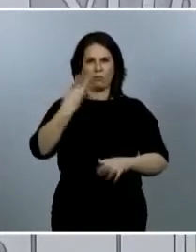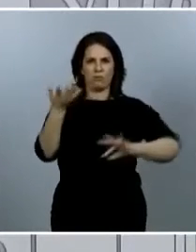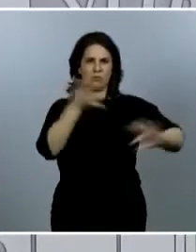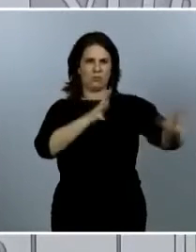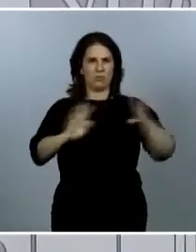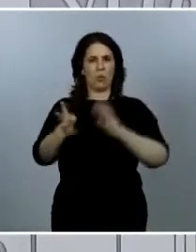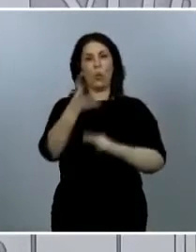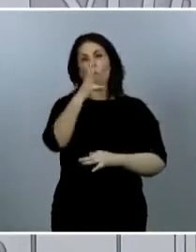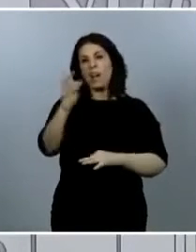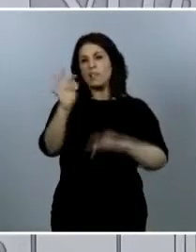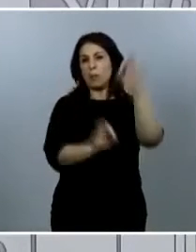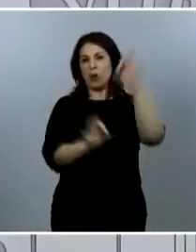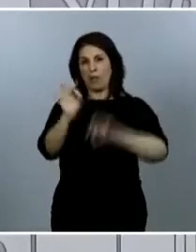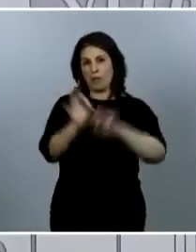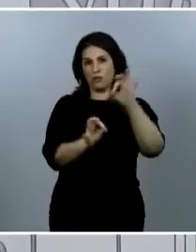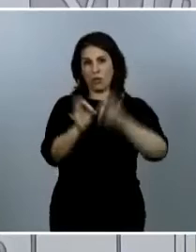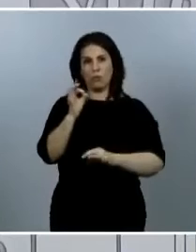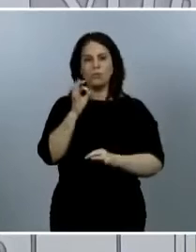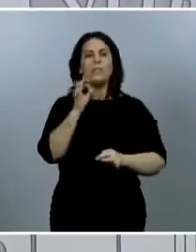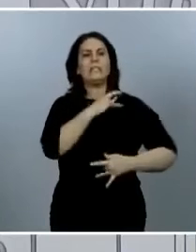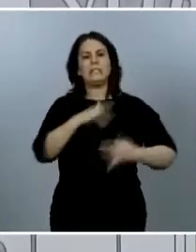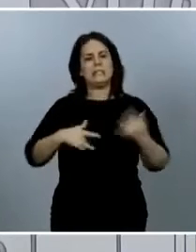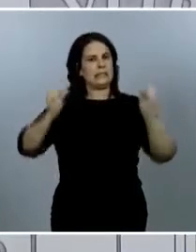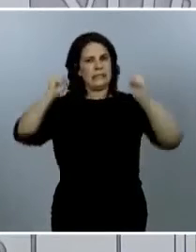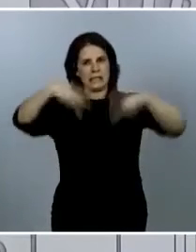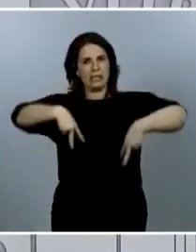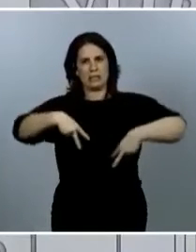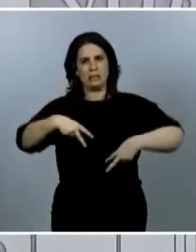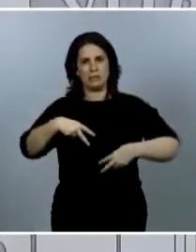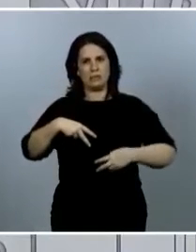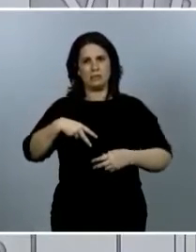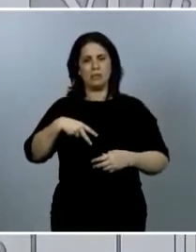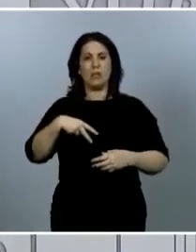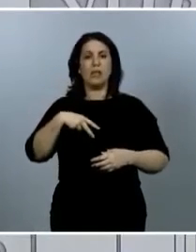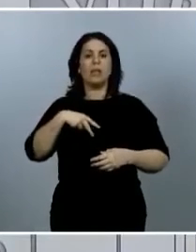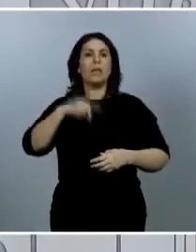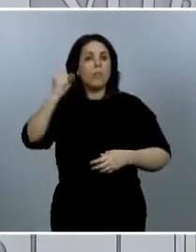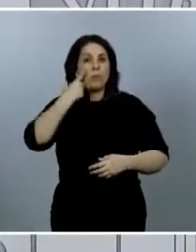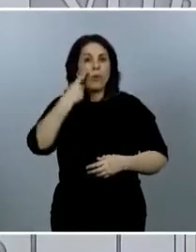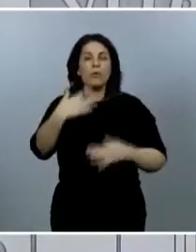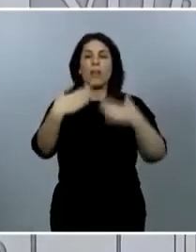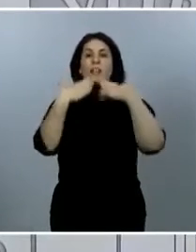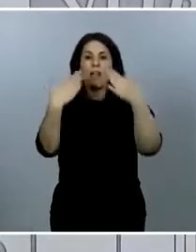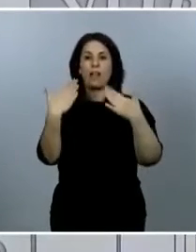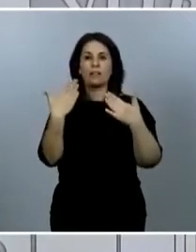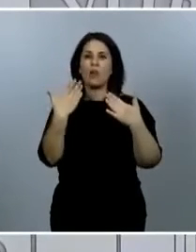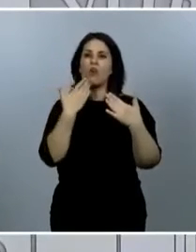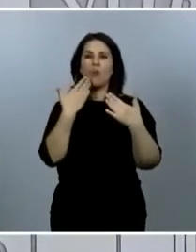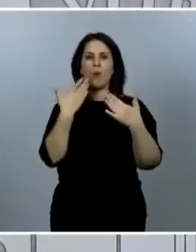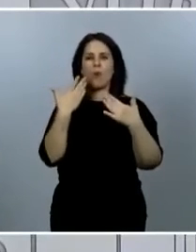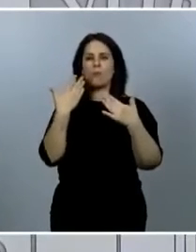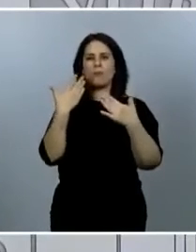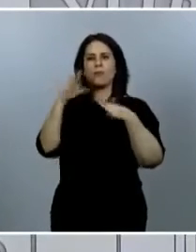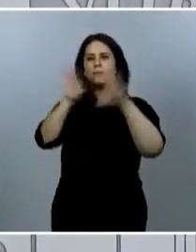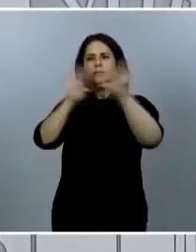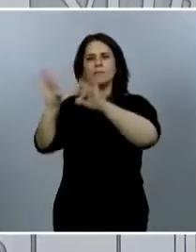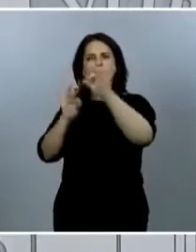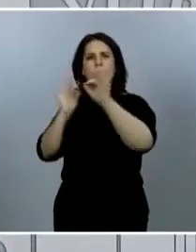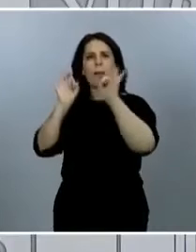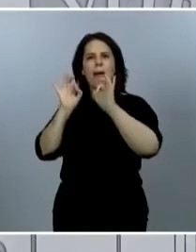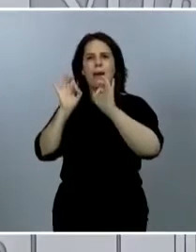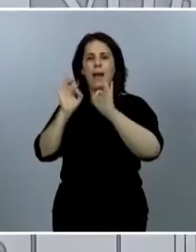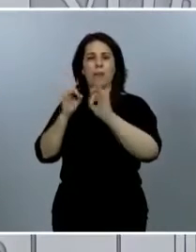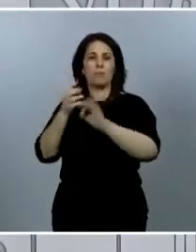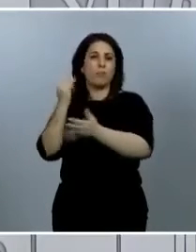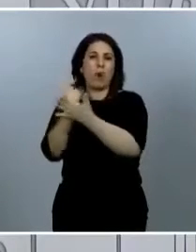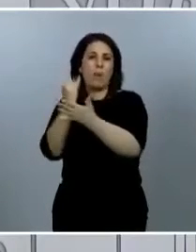notificando eran en asintomáticos, a partir de cribados en grupos concretos, sanitarios, residencias de ancianos, etcétera, esto nos